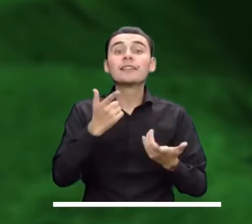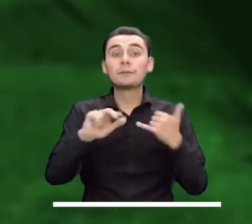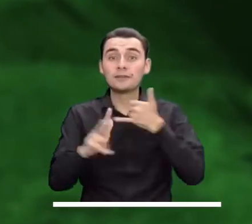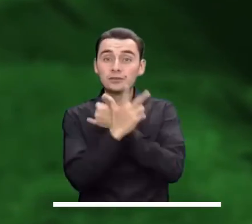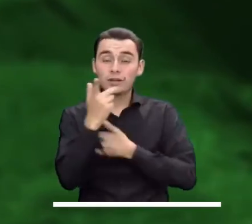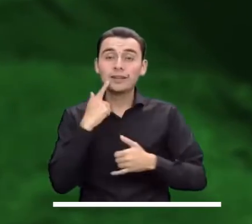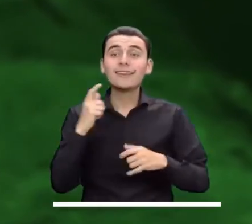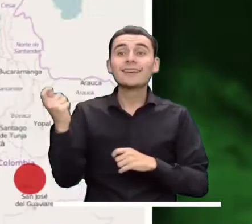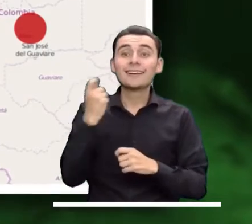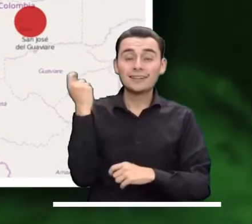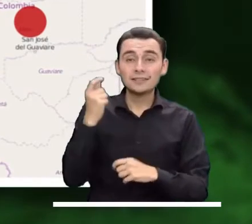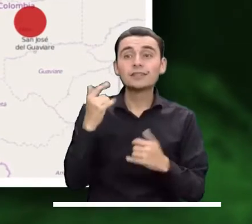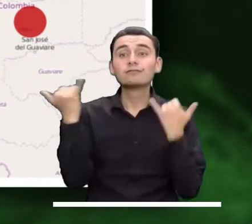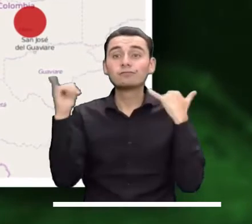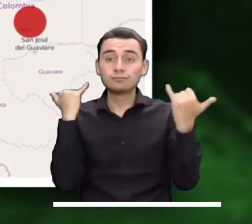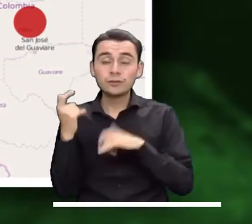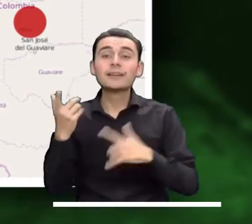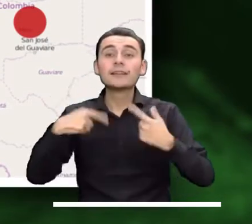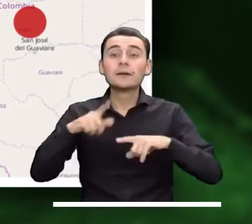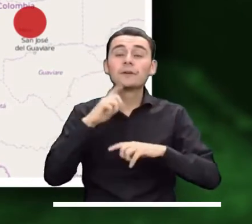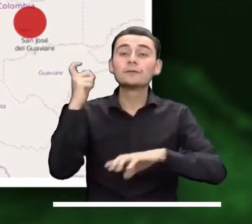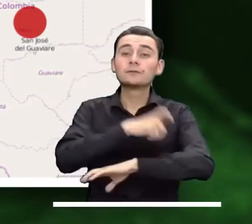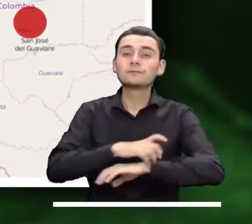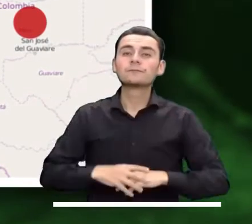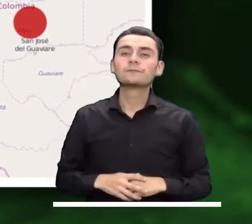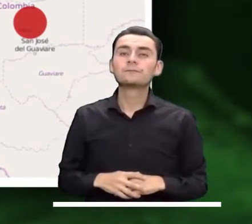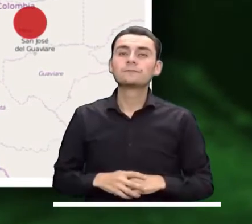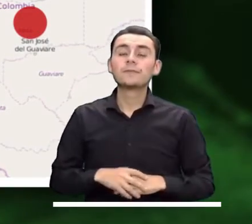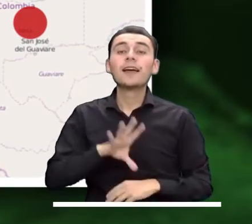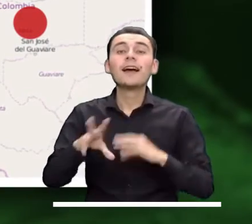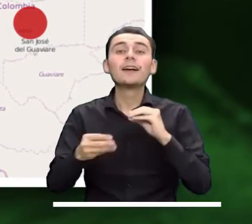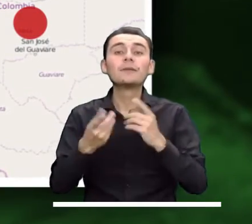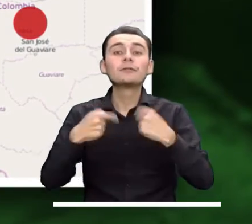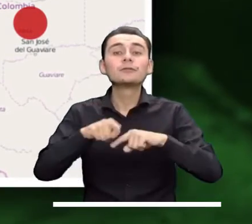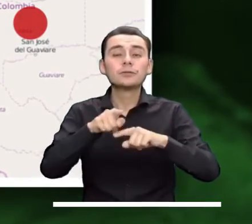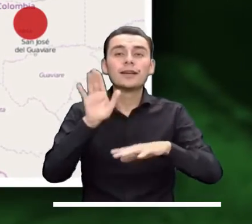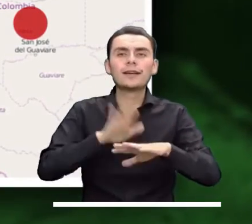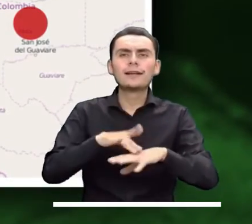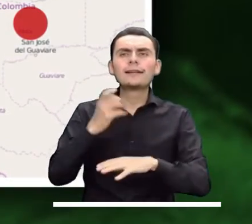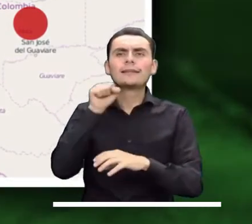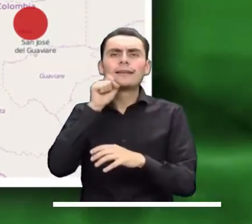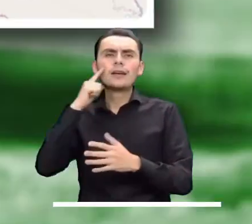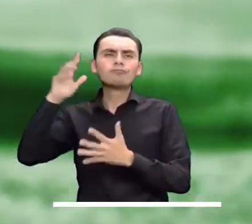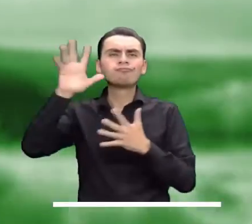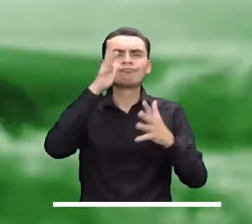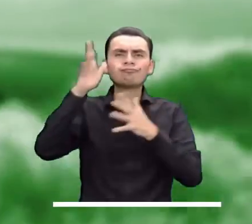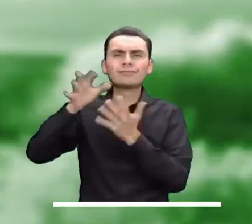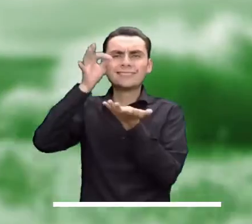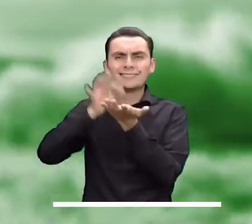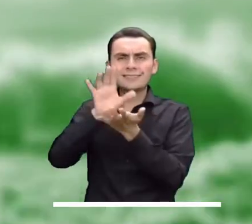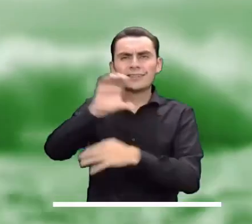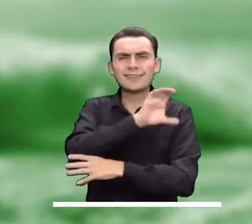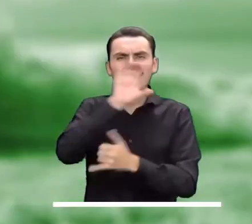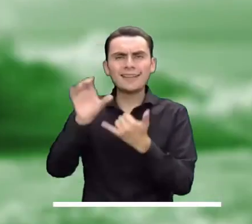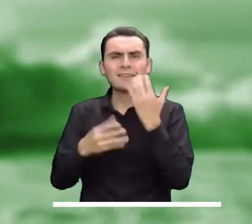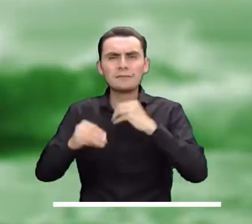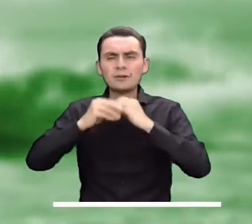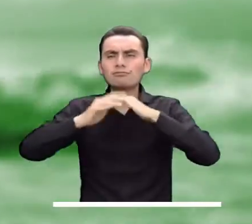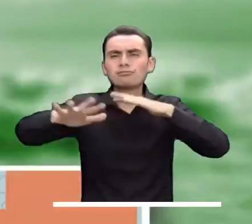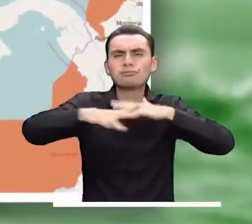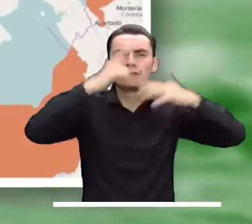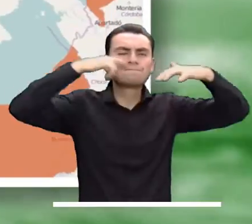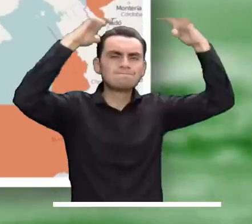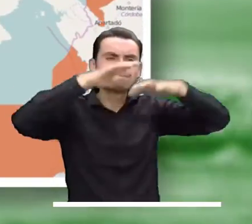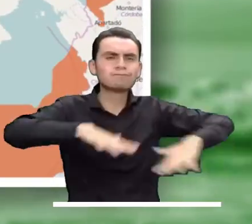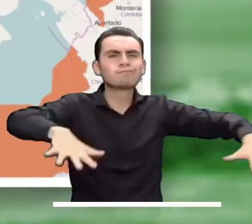Nariño, Cauca, la región andina y Meta. Alerta naranja por tiempo lluvioso en el occidente del Mar Caribe,